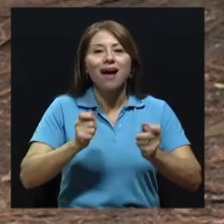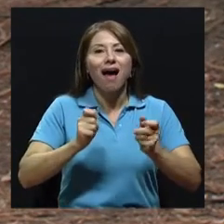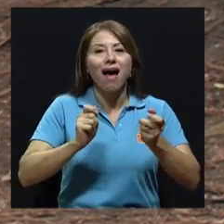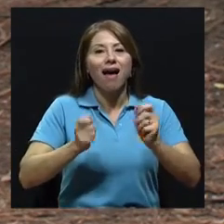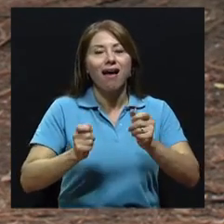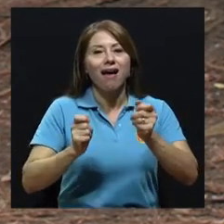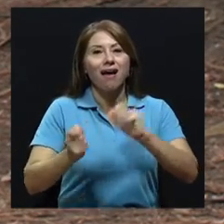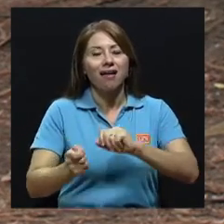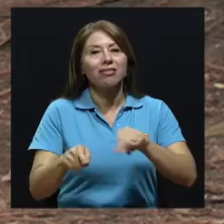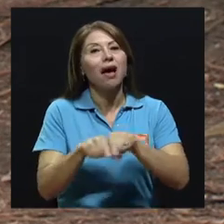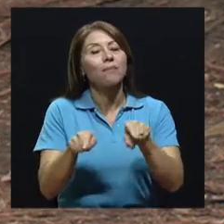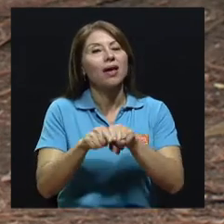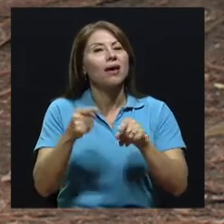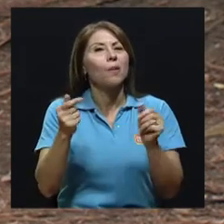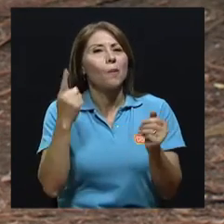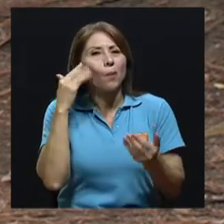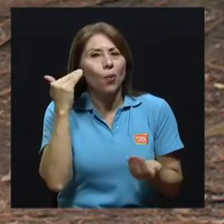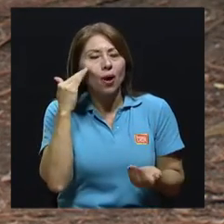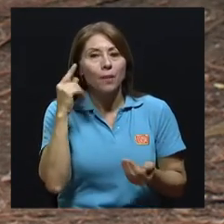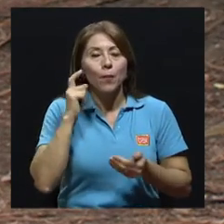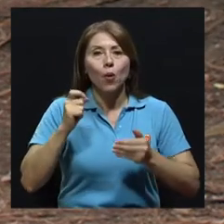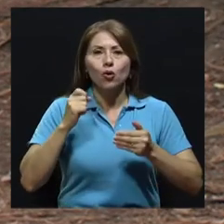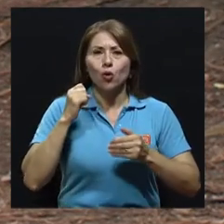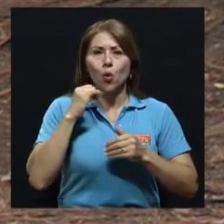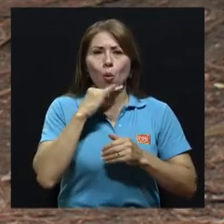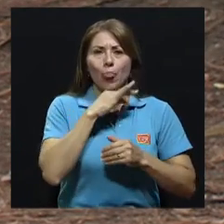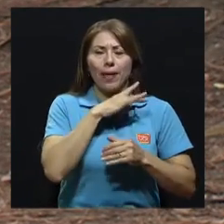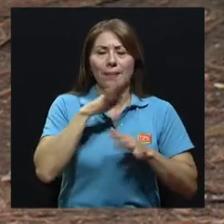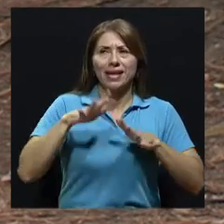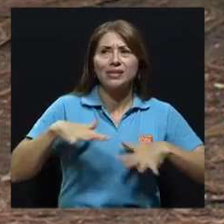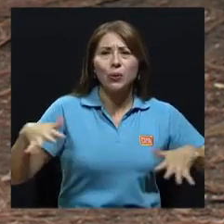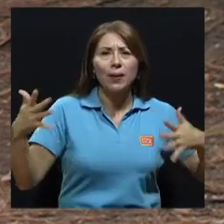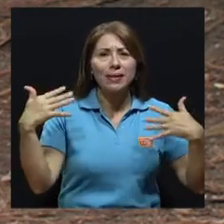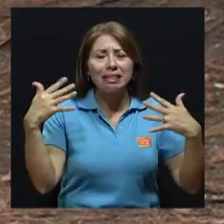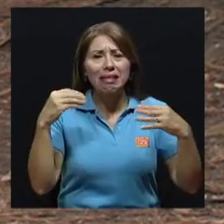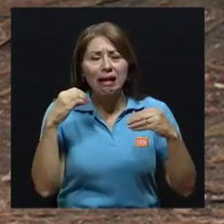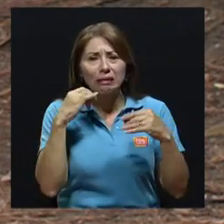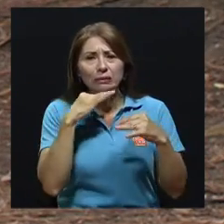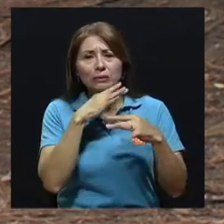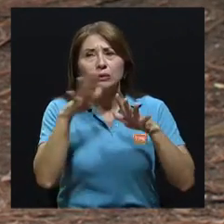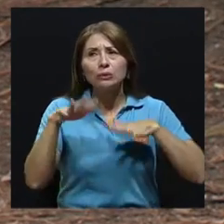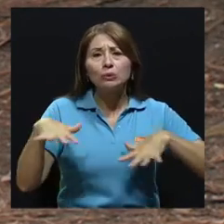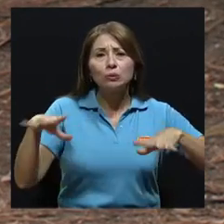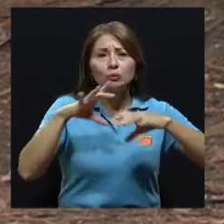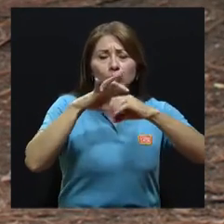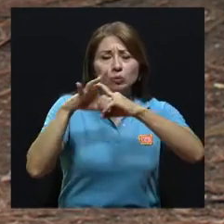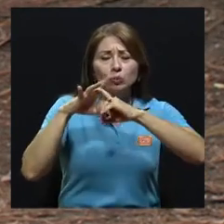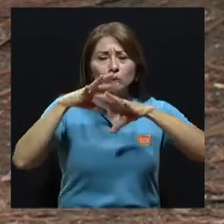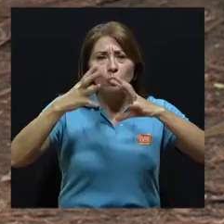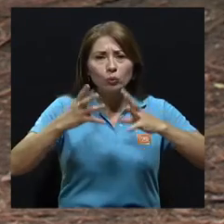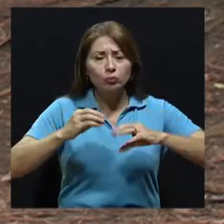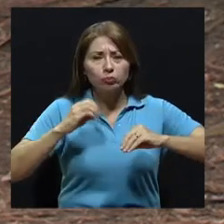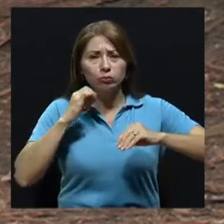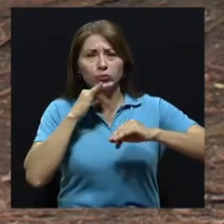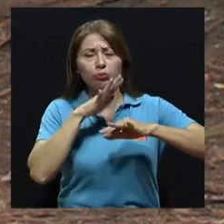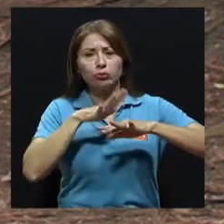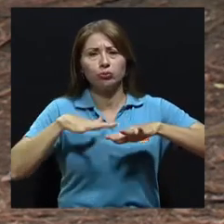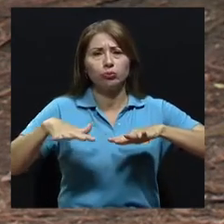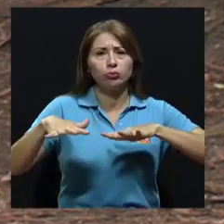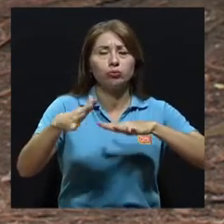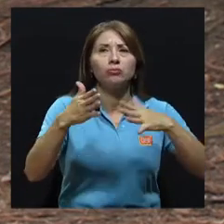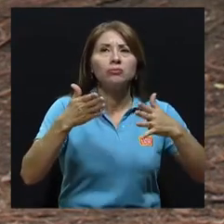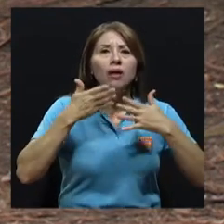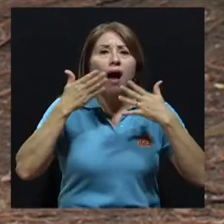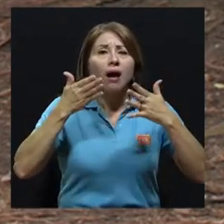raíz también de la contaminación ambiental que vivimos y que se vive también en nuestro planeta. Esta gran contaminación que sin duda está afectando